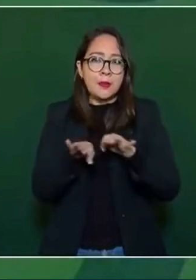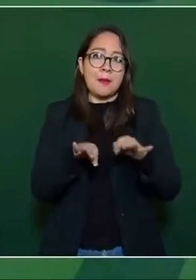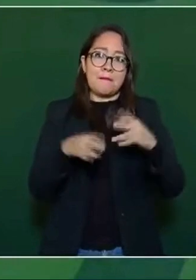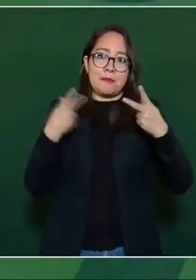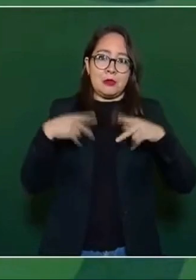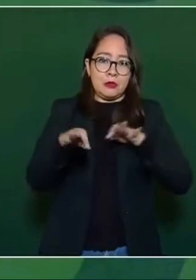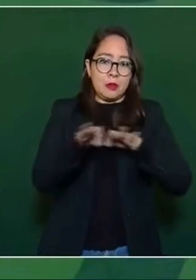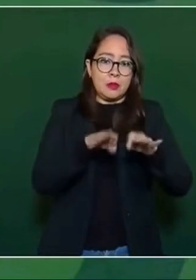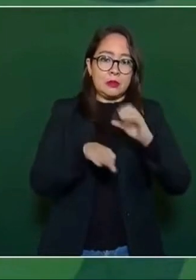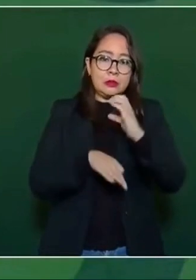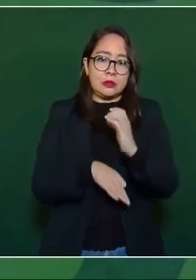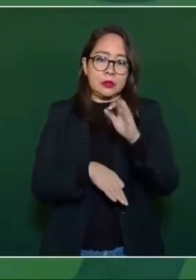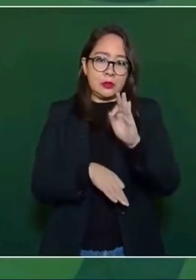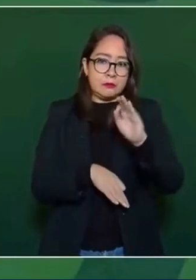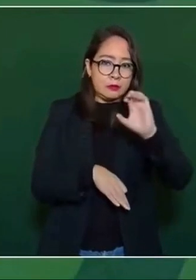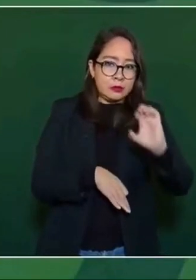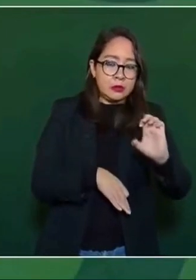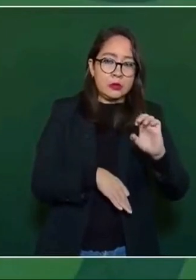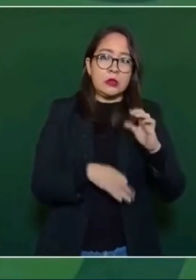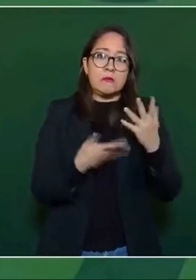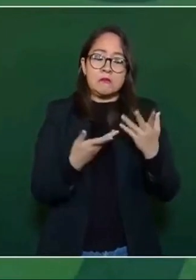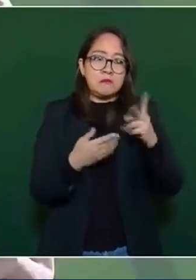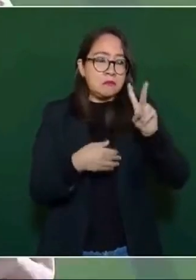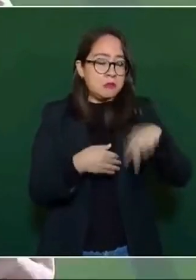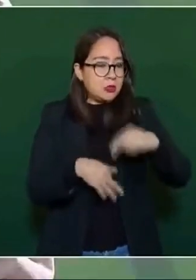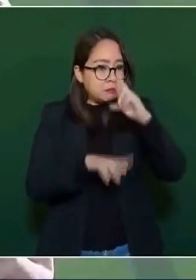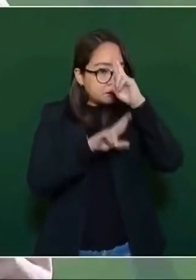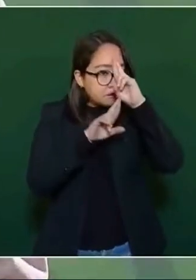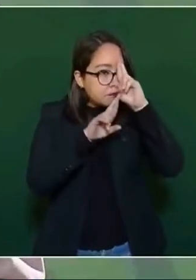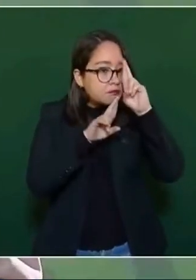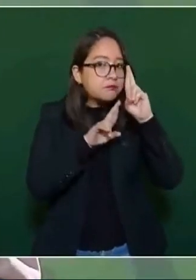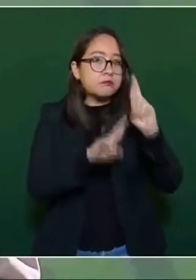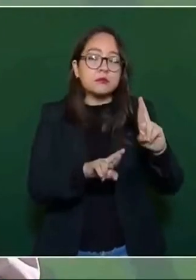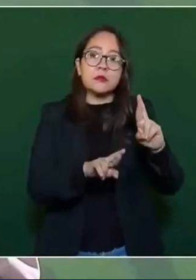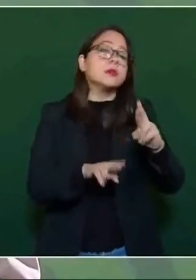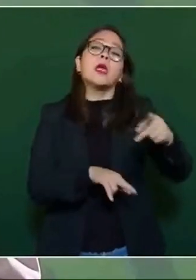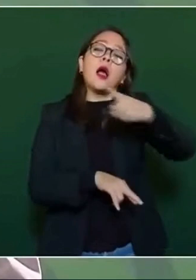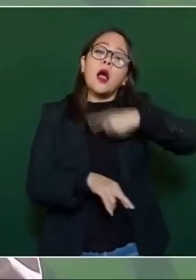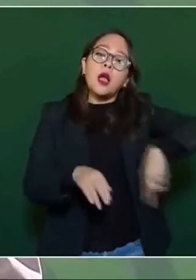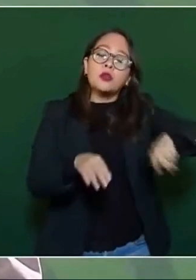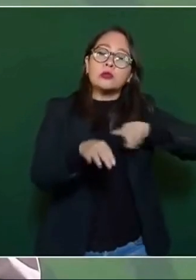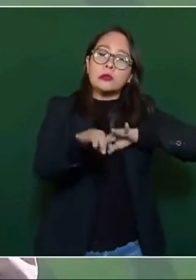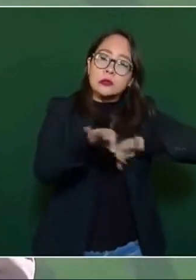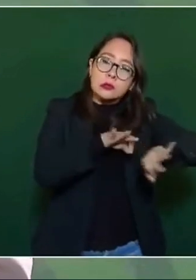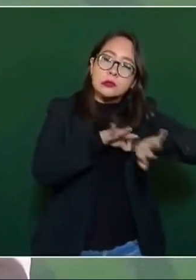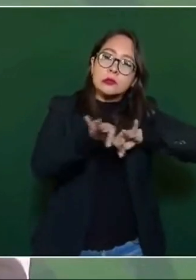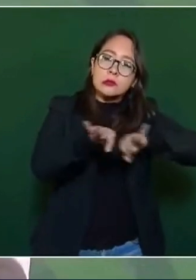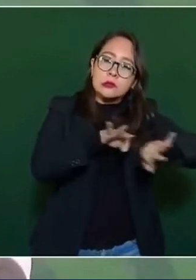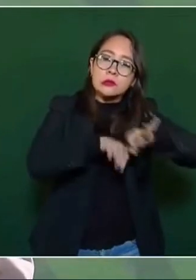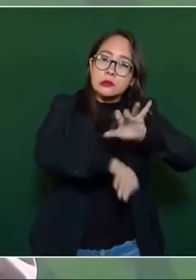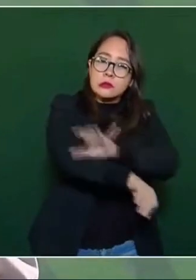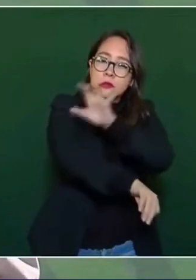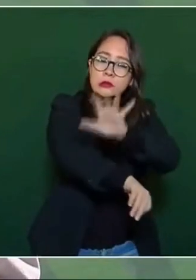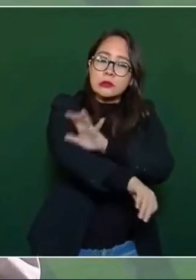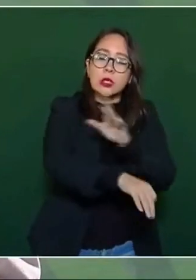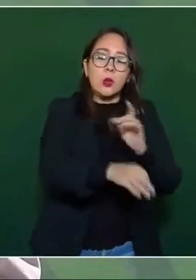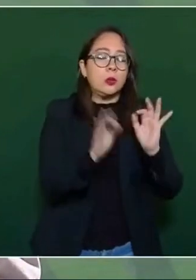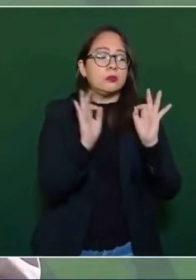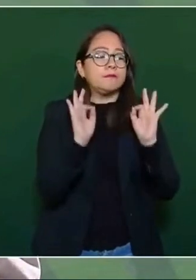Mi reconocimiento a los trabajadores electricistas.